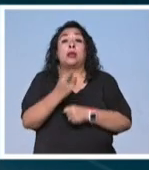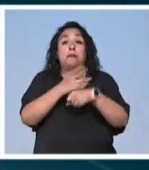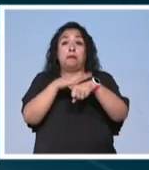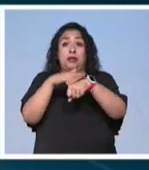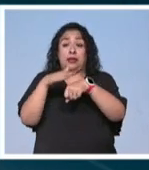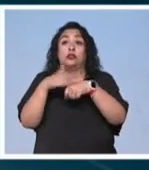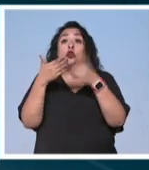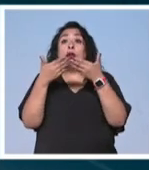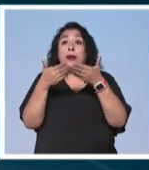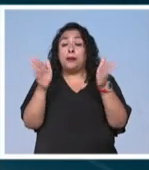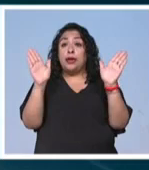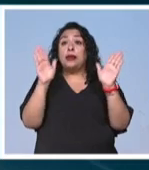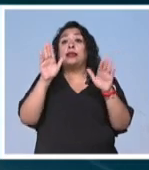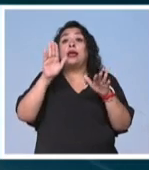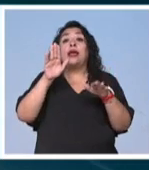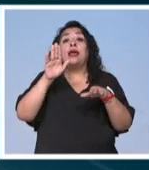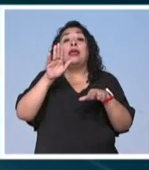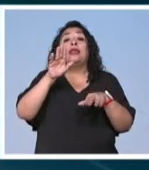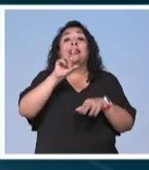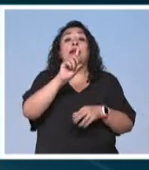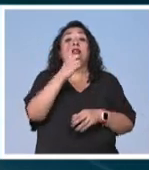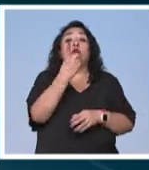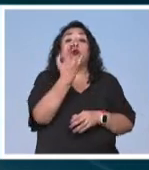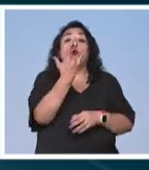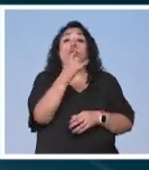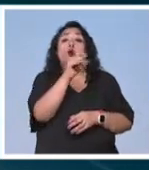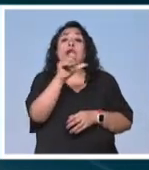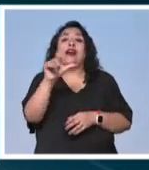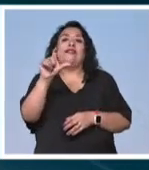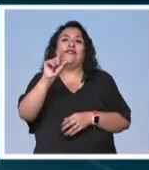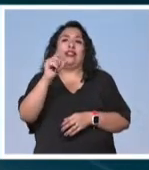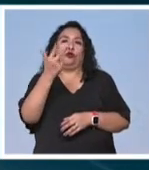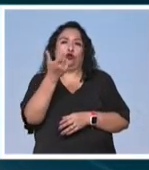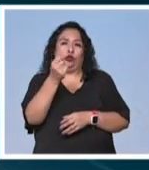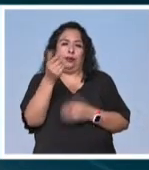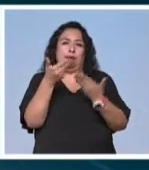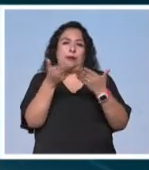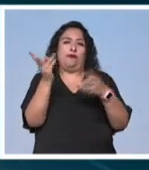convocatoria estará abierta desde el 31 de julio y hasta el 28 de septiembre